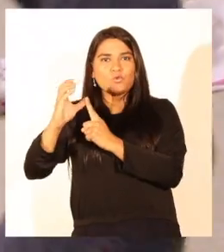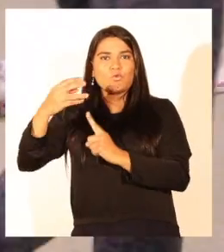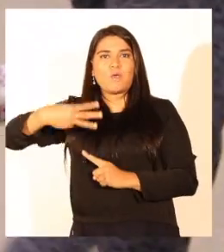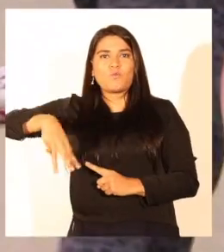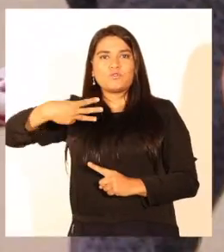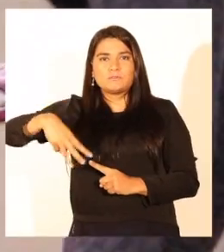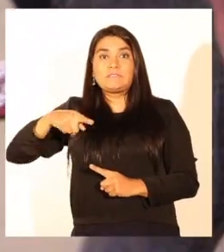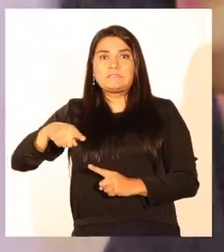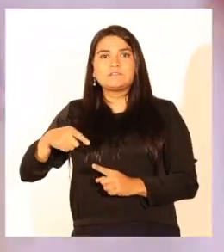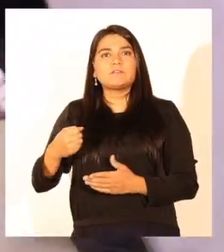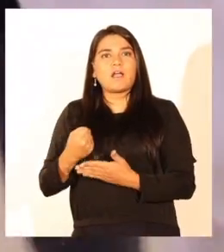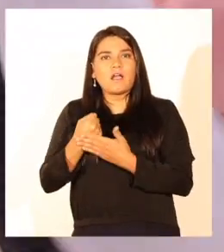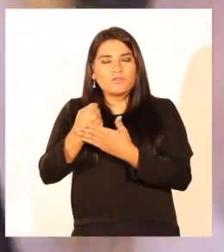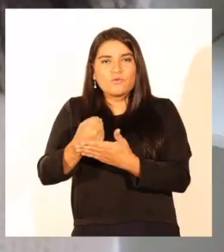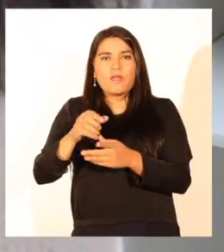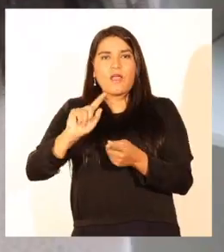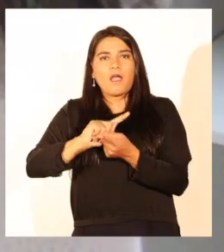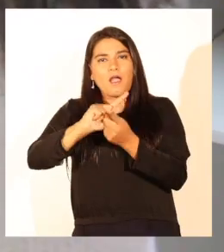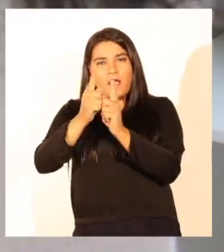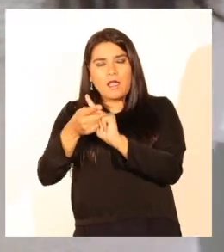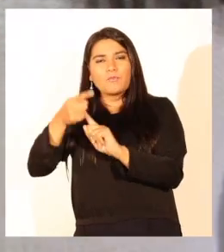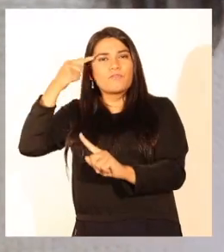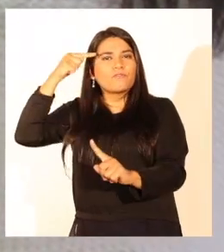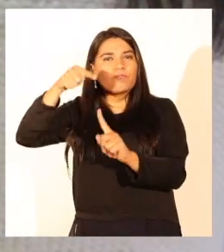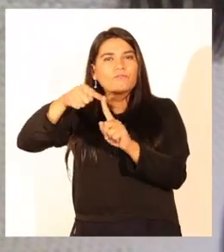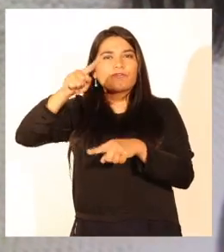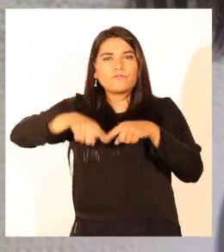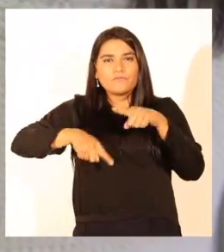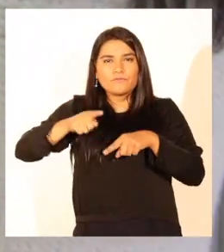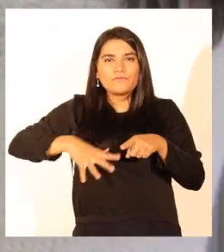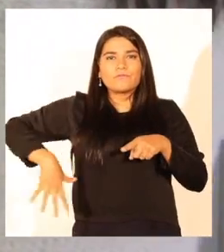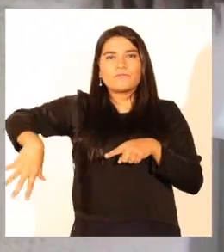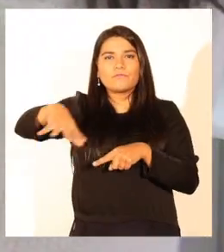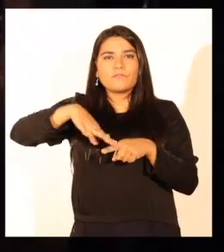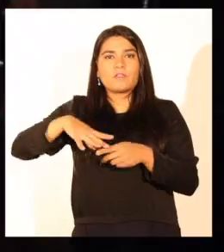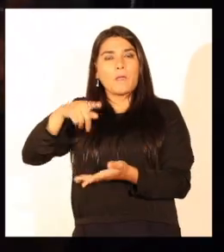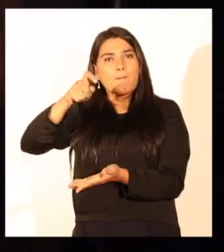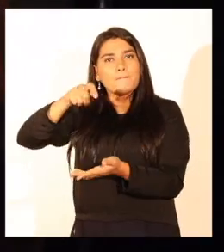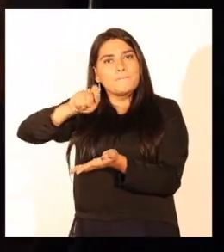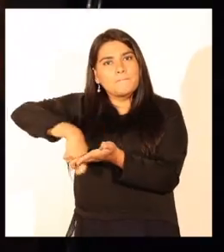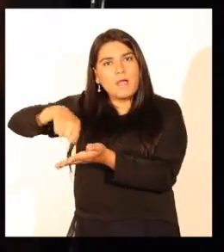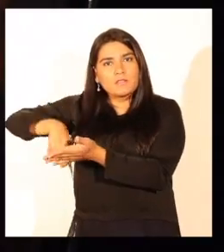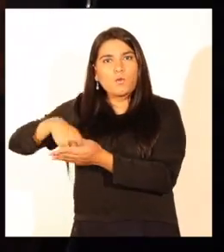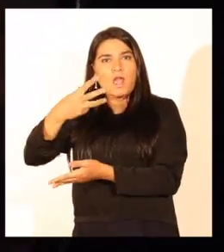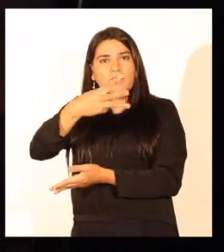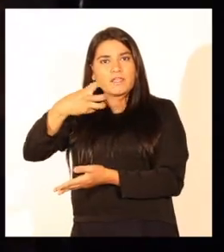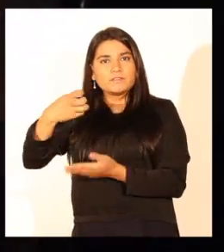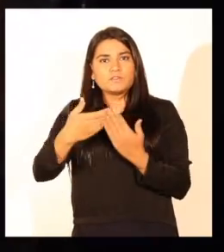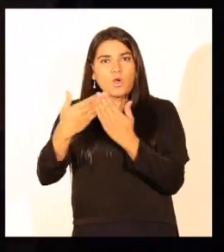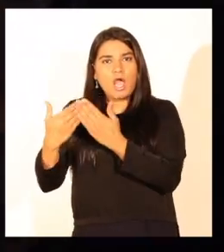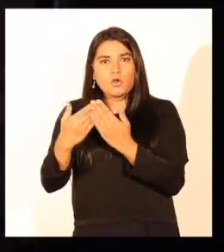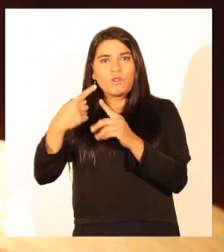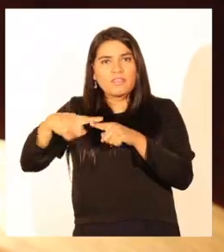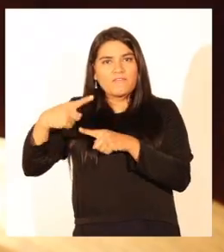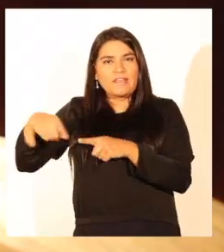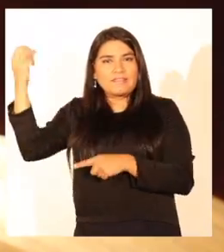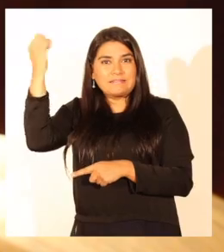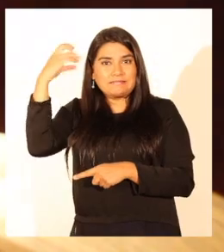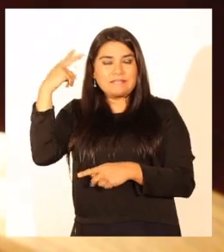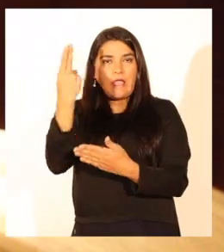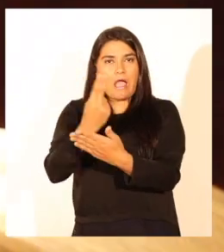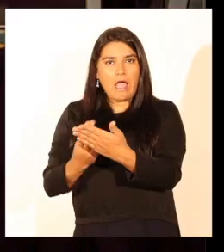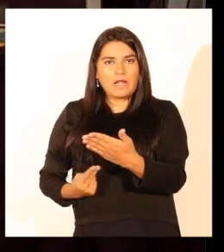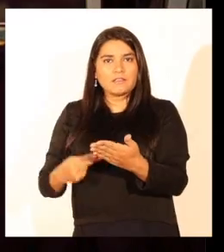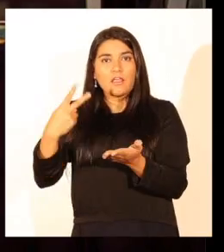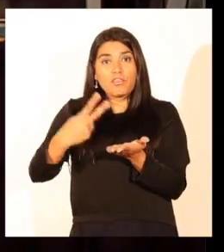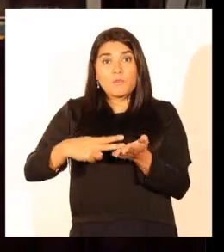municipio como factor de cambio y proyección territorial. Con una matrícula de 300 alumnos, los talleres artísticos culminaron